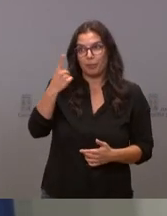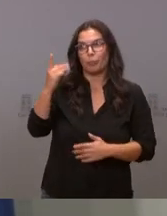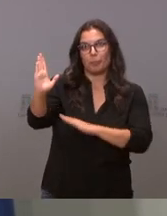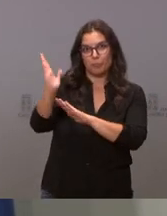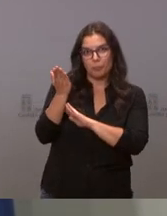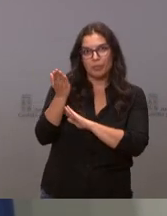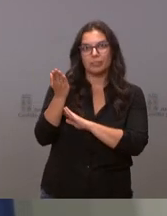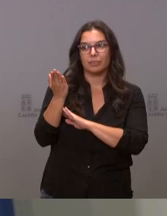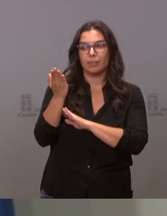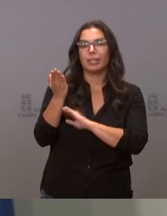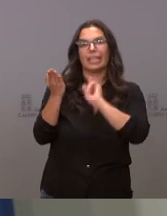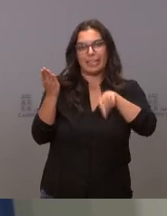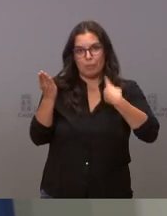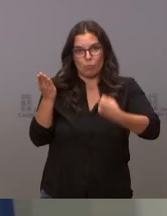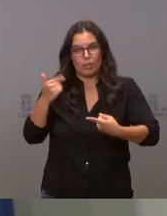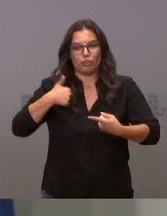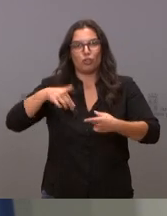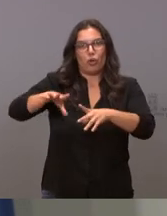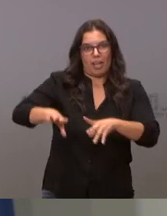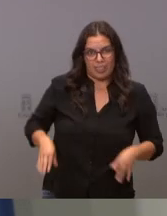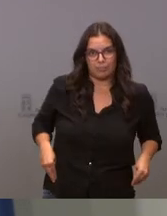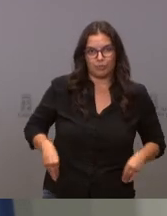y yo la acepto pero hágamela